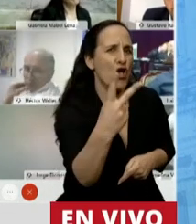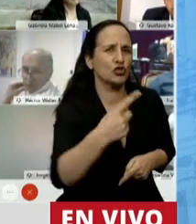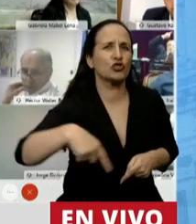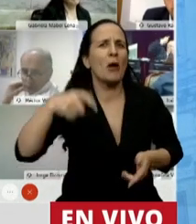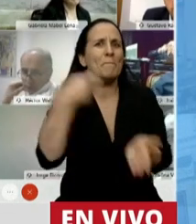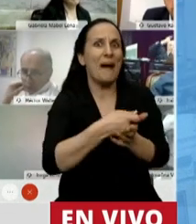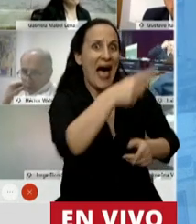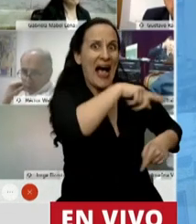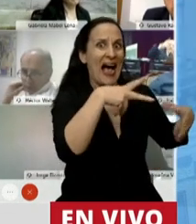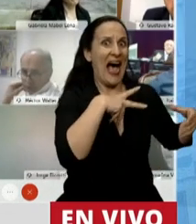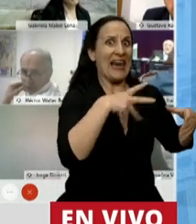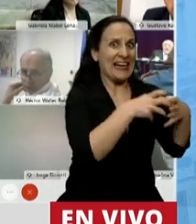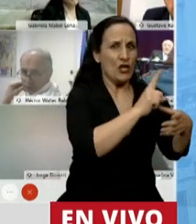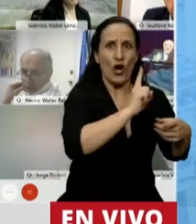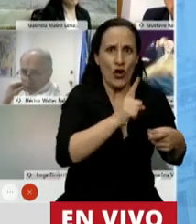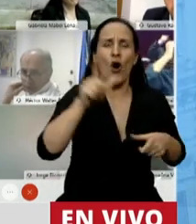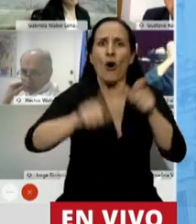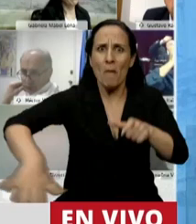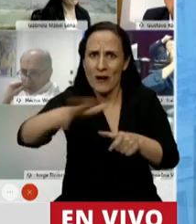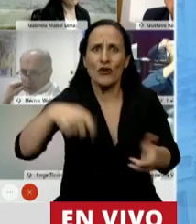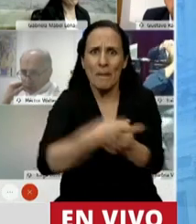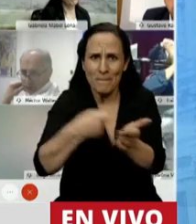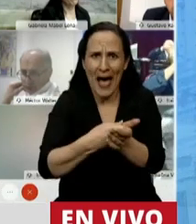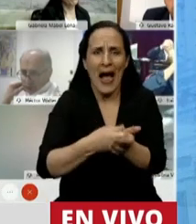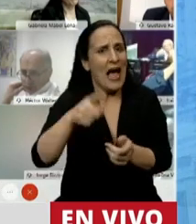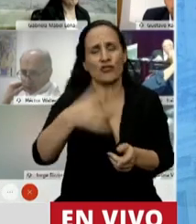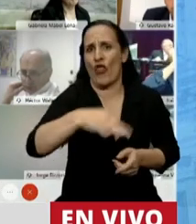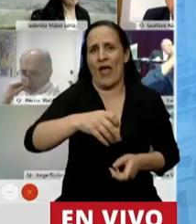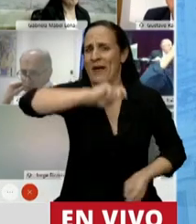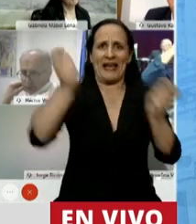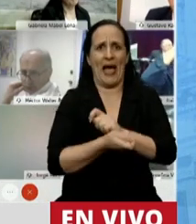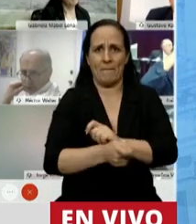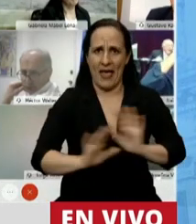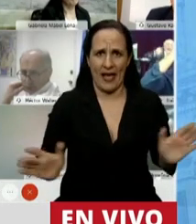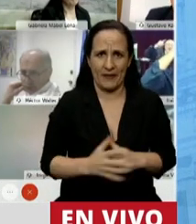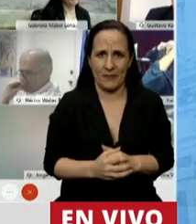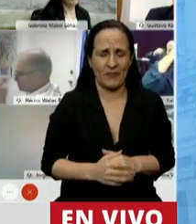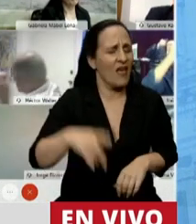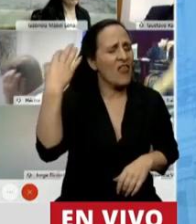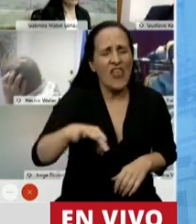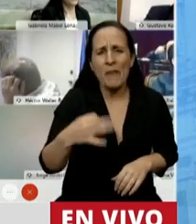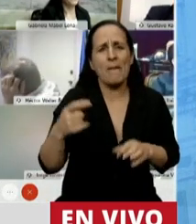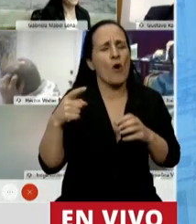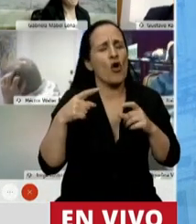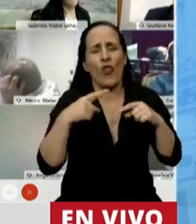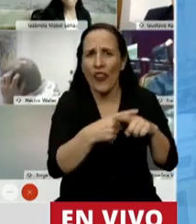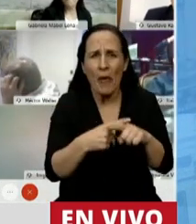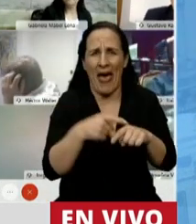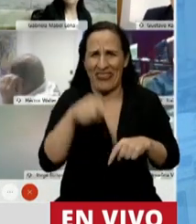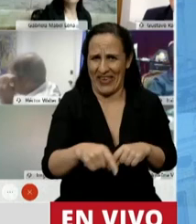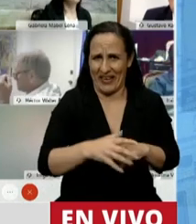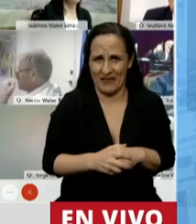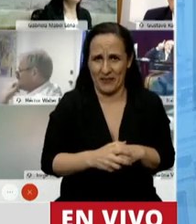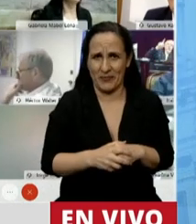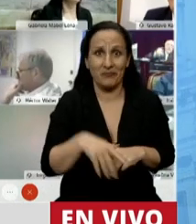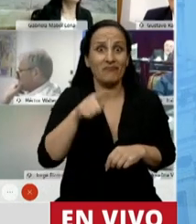pagan los que más tienen en este país. Y eso lo tenemos que empezar a cambiar. Hay que empezar a discutir después de esto